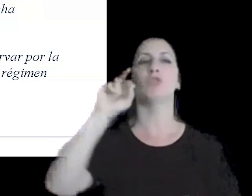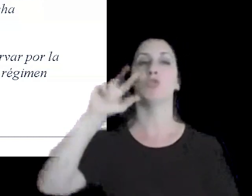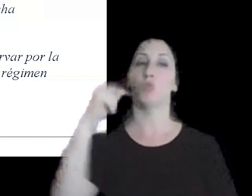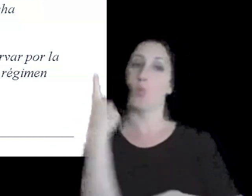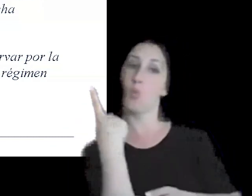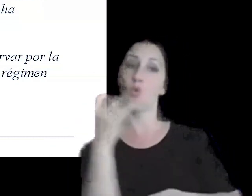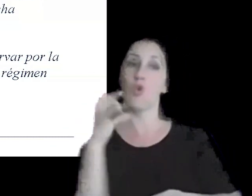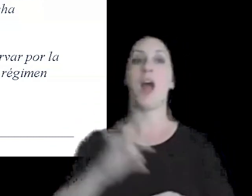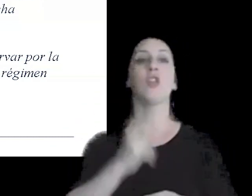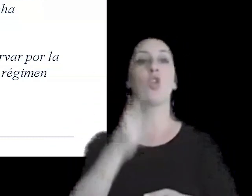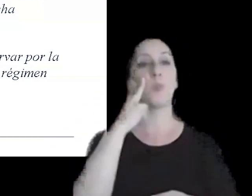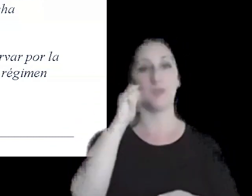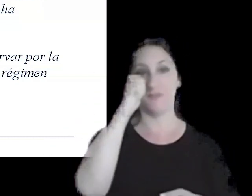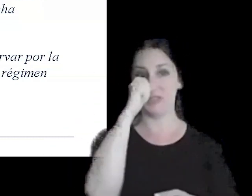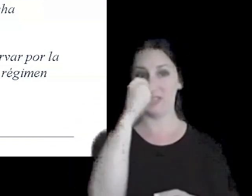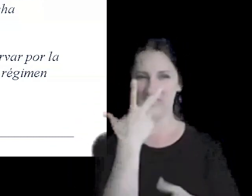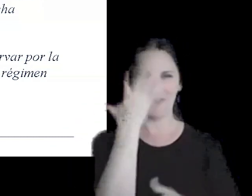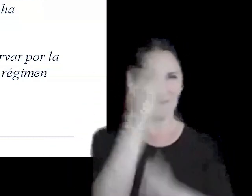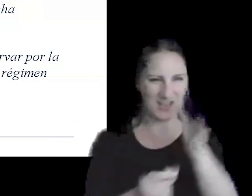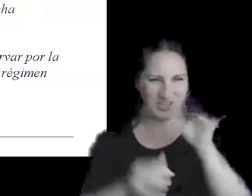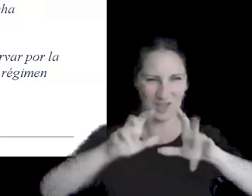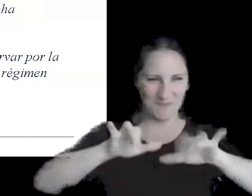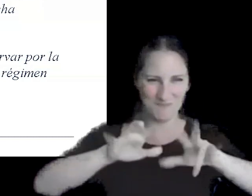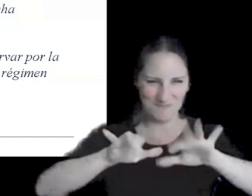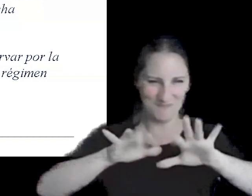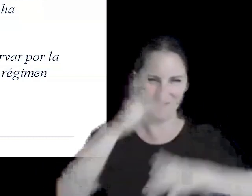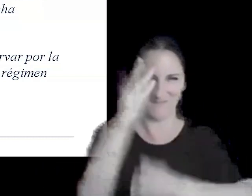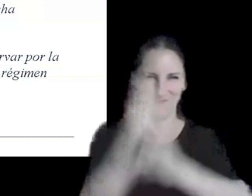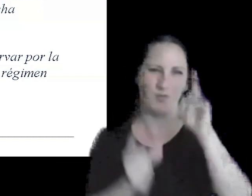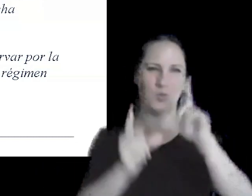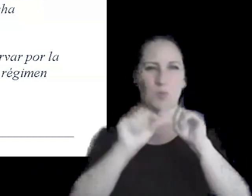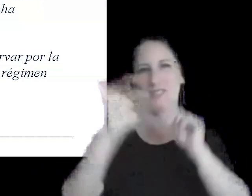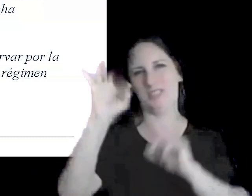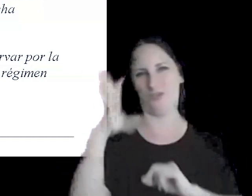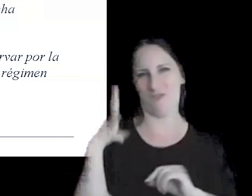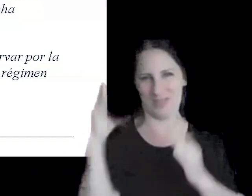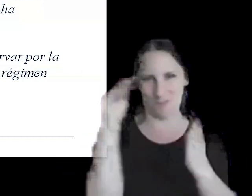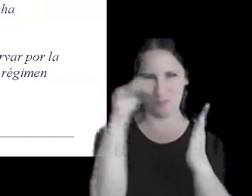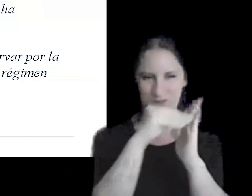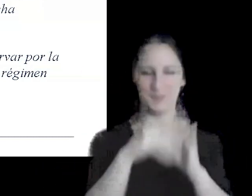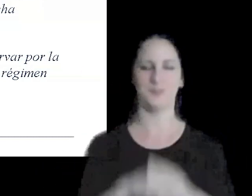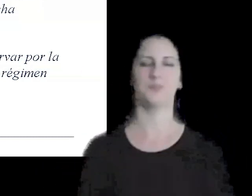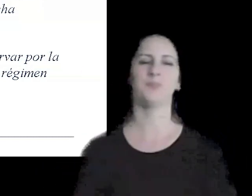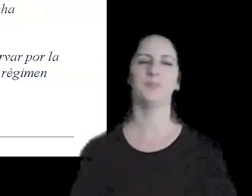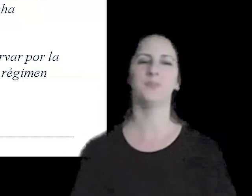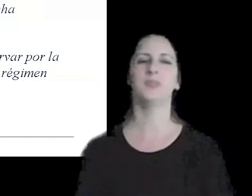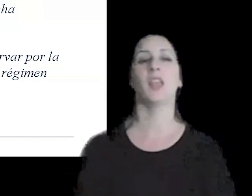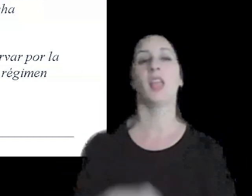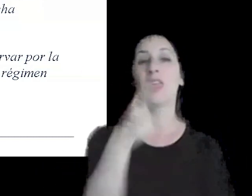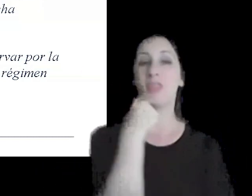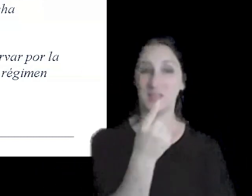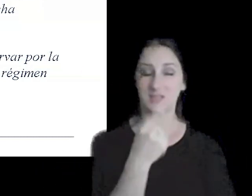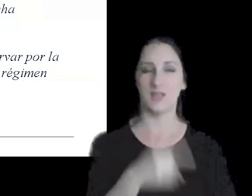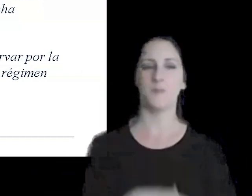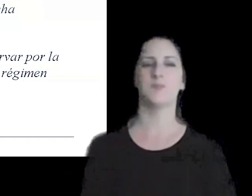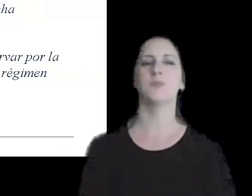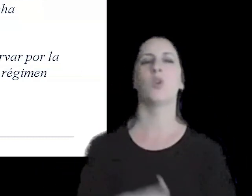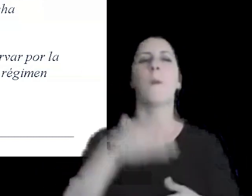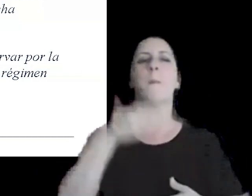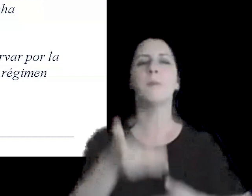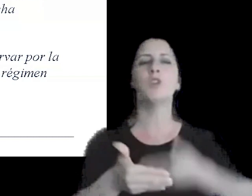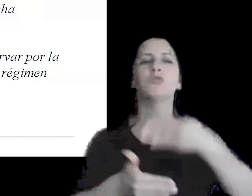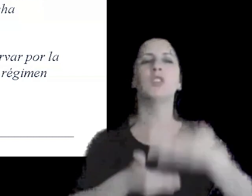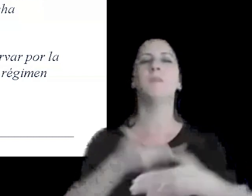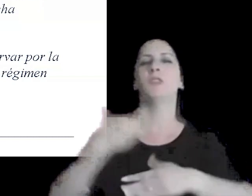2023 y ahí un error de tipeo se me fue hay un cero que falta estableció un procedimiento de